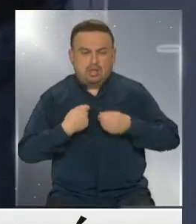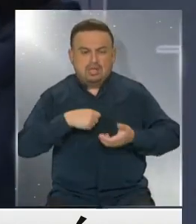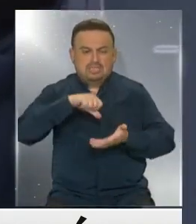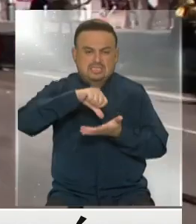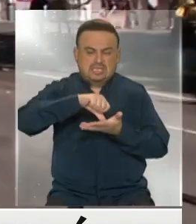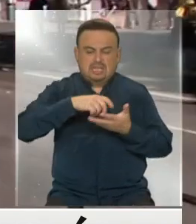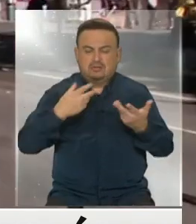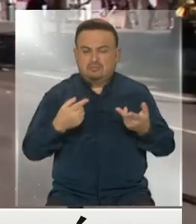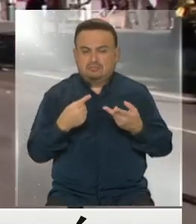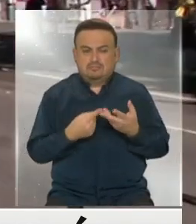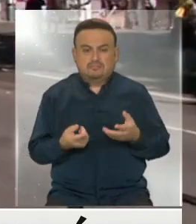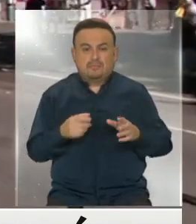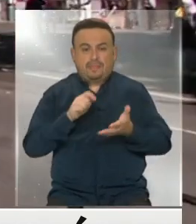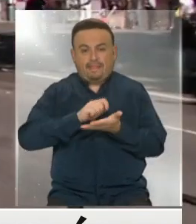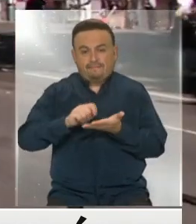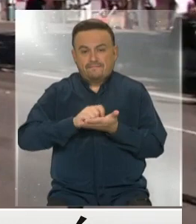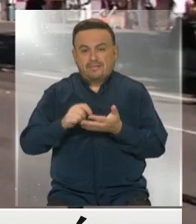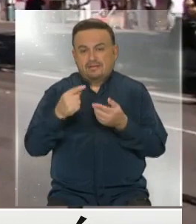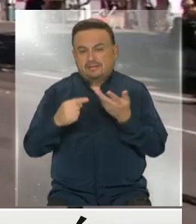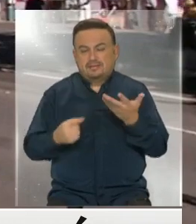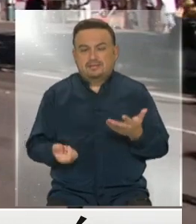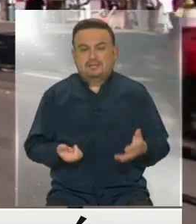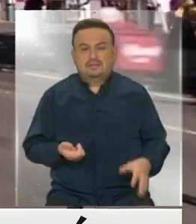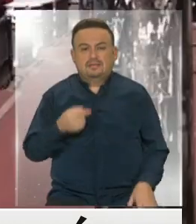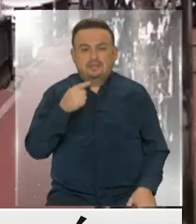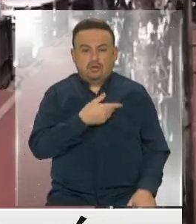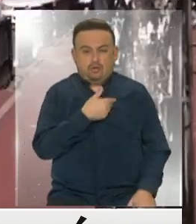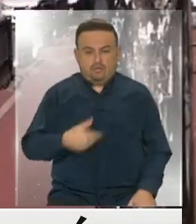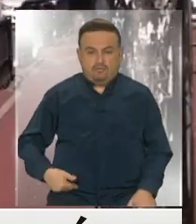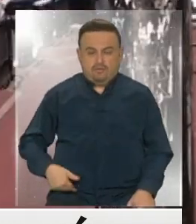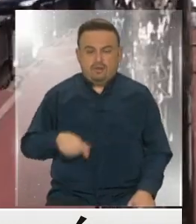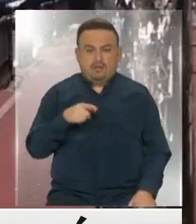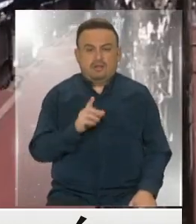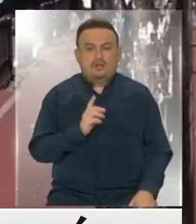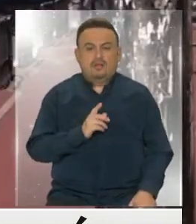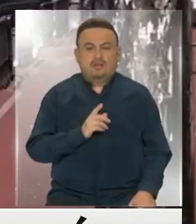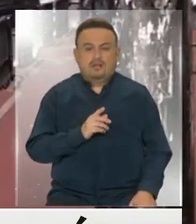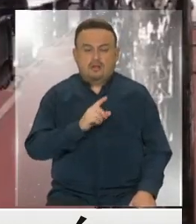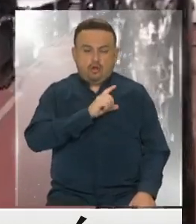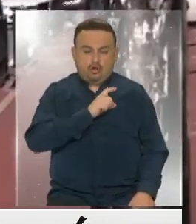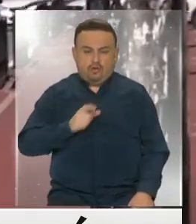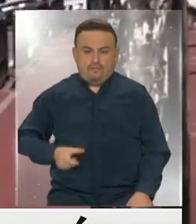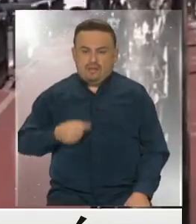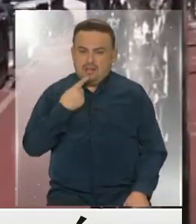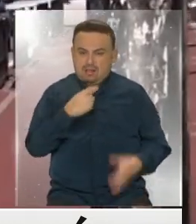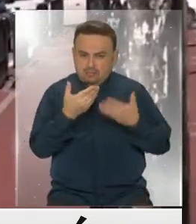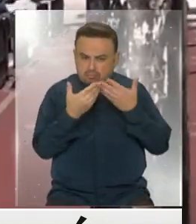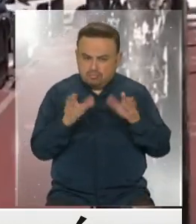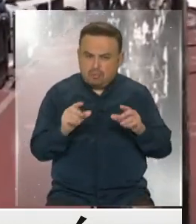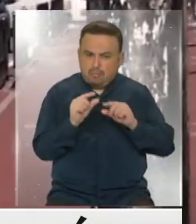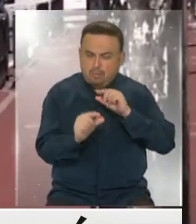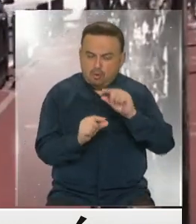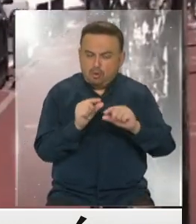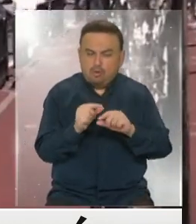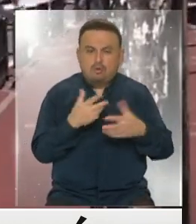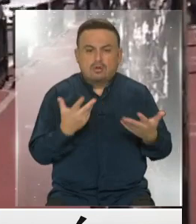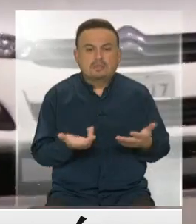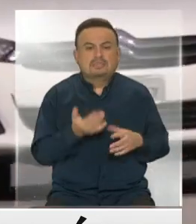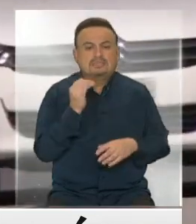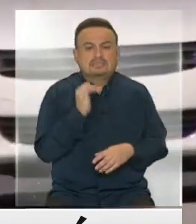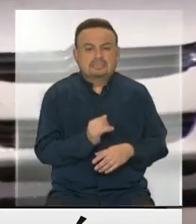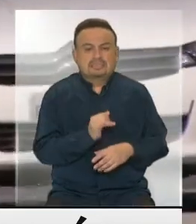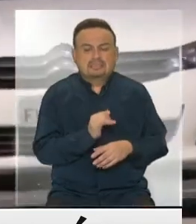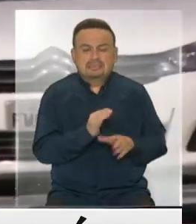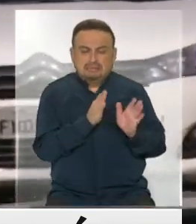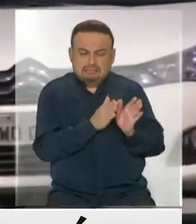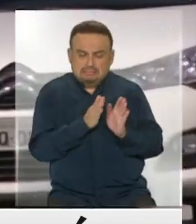comerciales y oficinas, entre otras actividades. El gobernador Joao Doria ha explicado que la reapertura será poco a poco y siempre